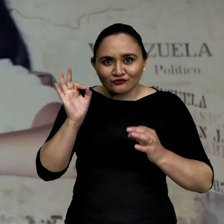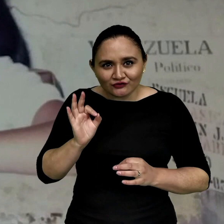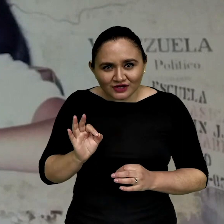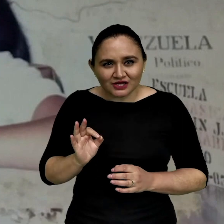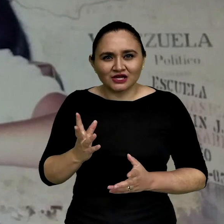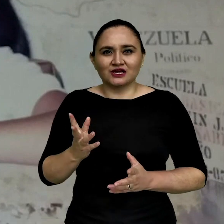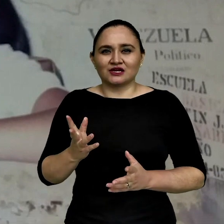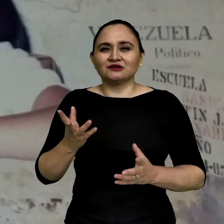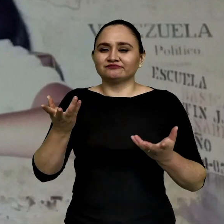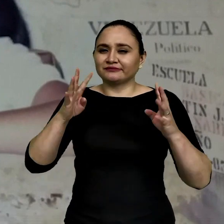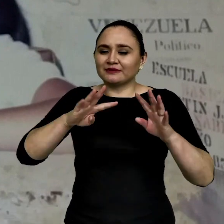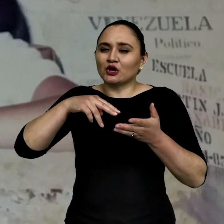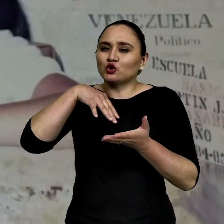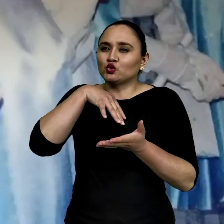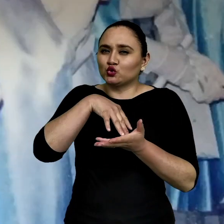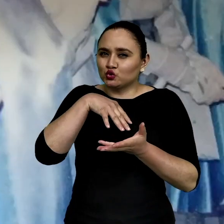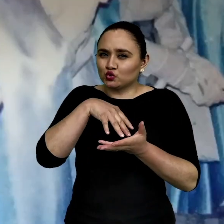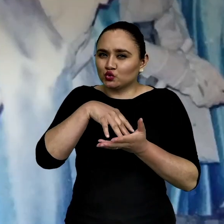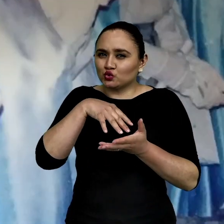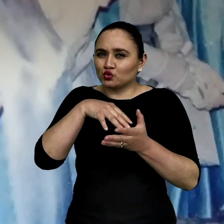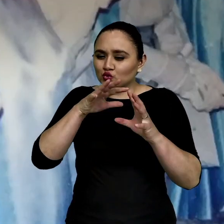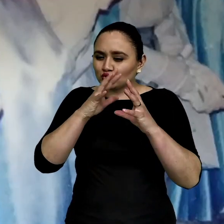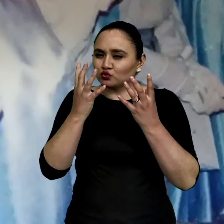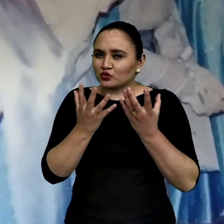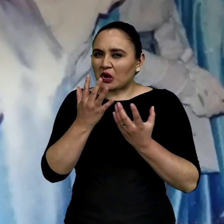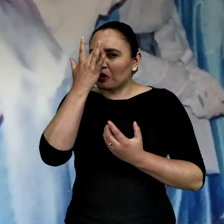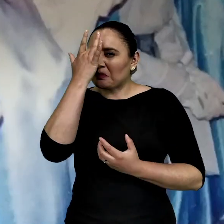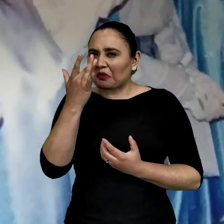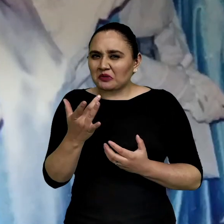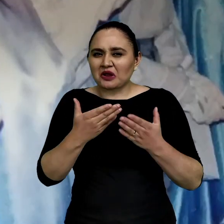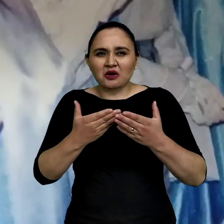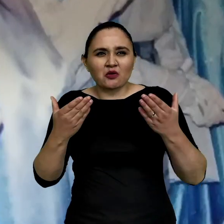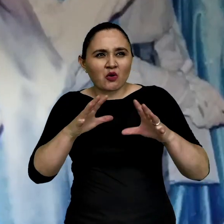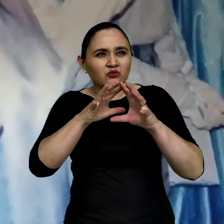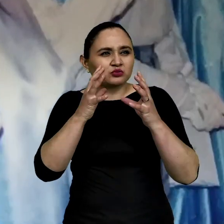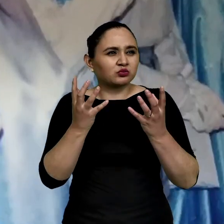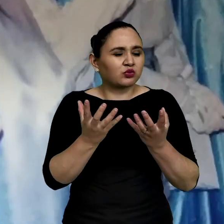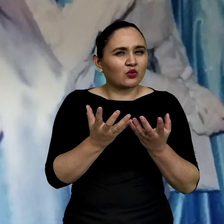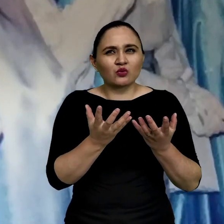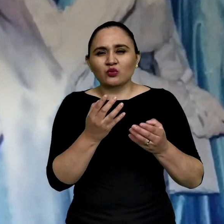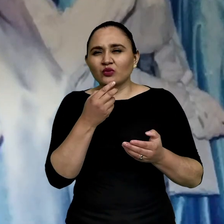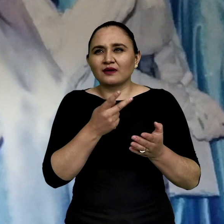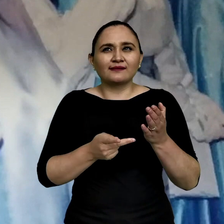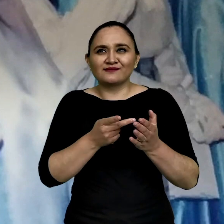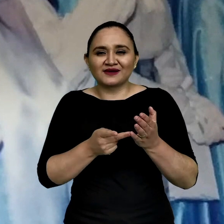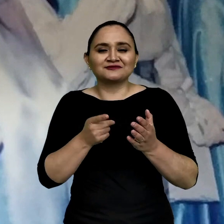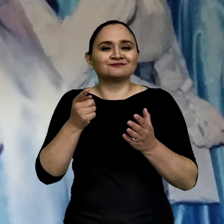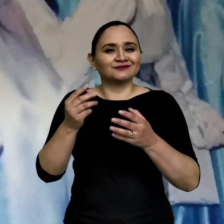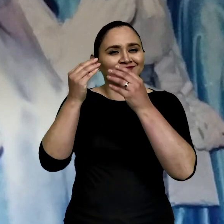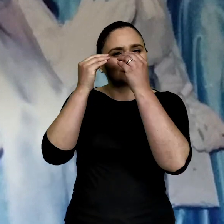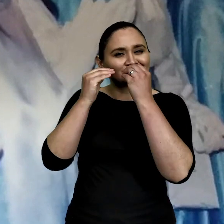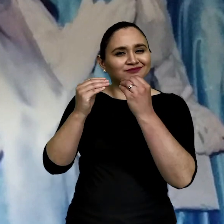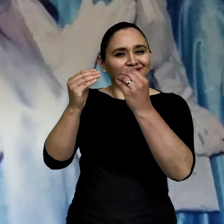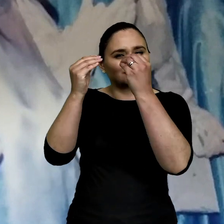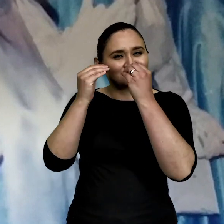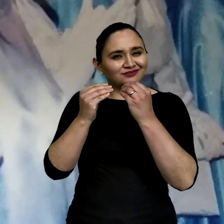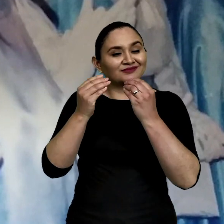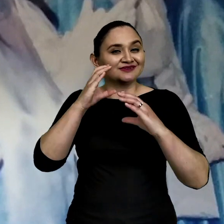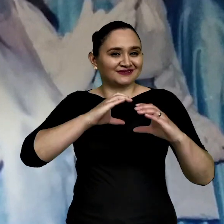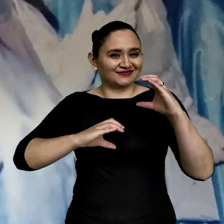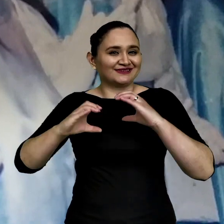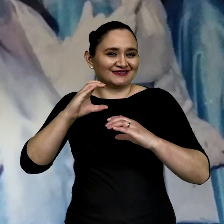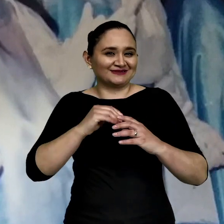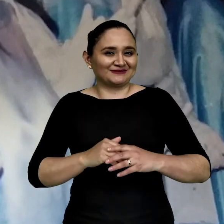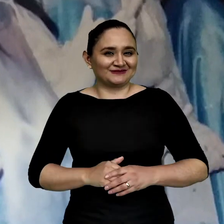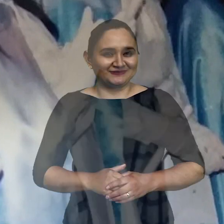la filosofía y el estudio de las causas de por qué ocurrían las cosas en el planeta